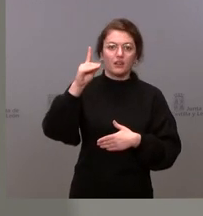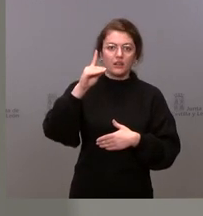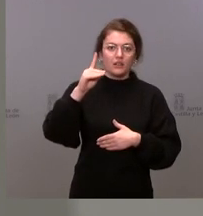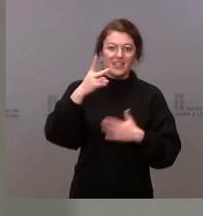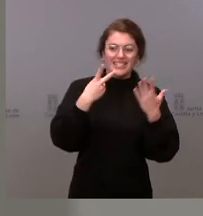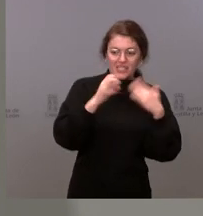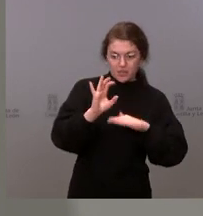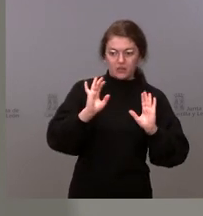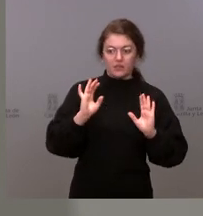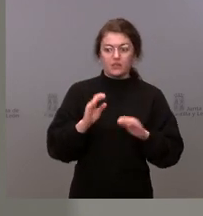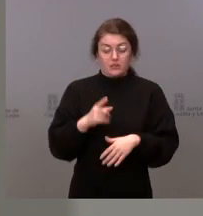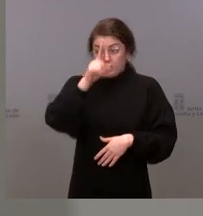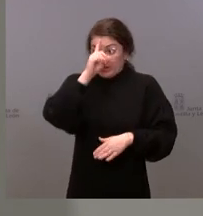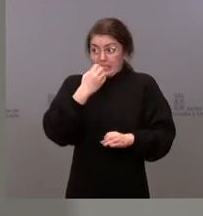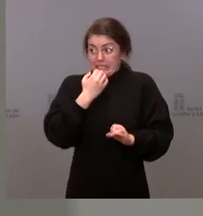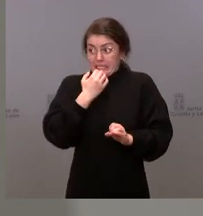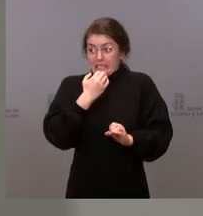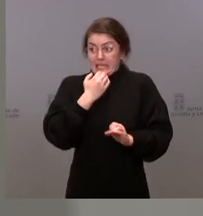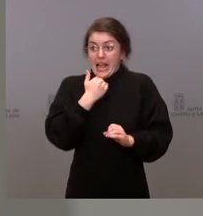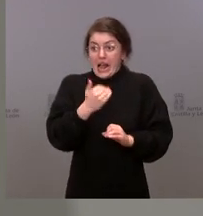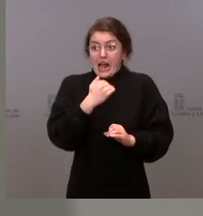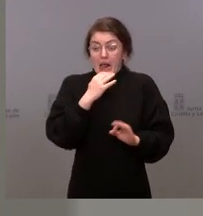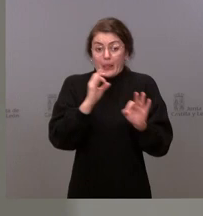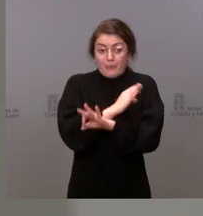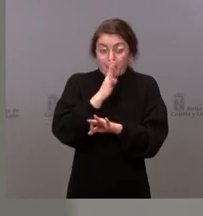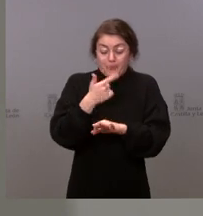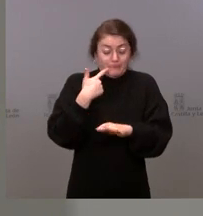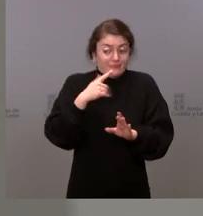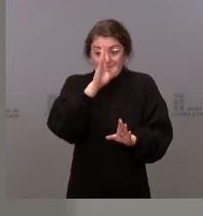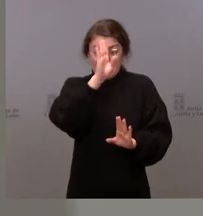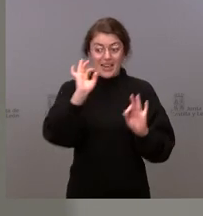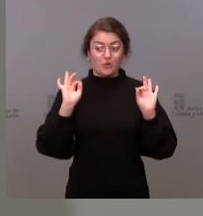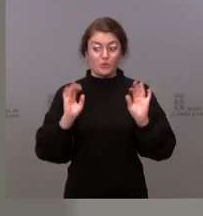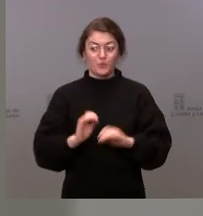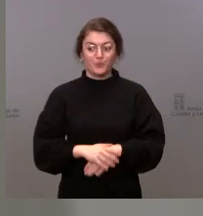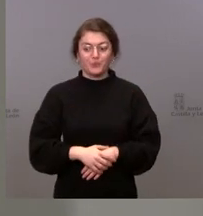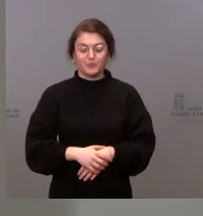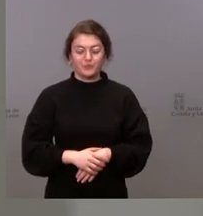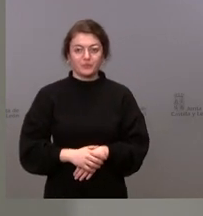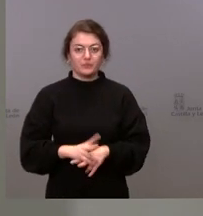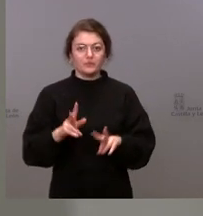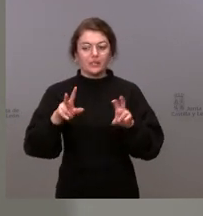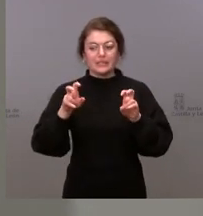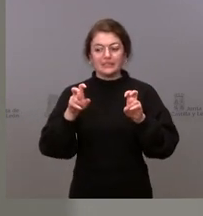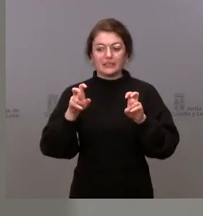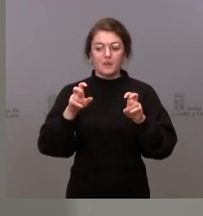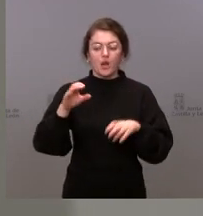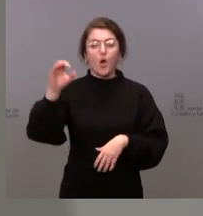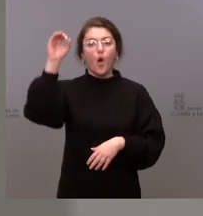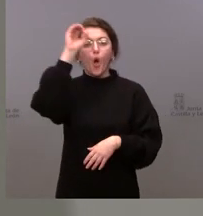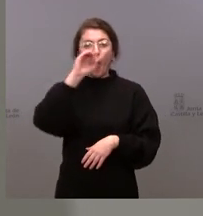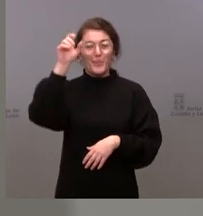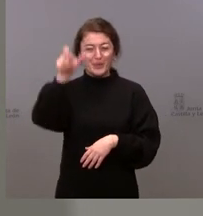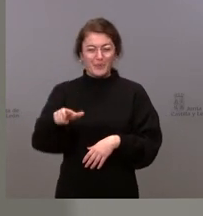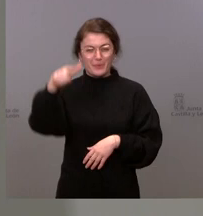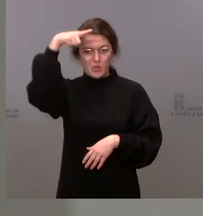esto de que pasan la información en directo es lo que tiene. Sobre las opiniones de Alfredo Corel,